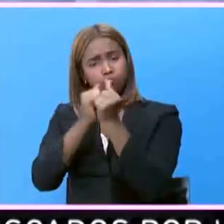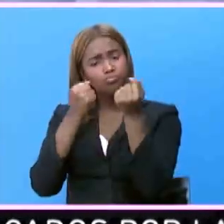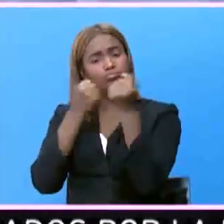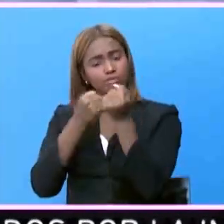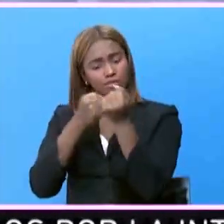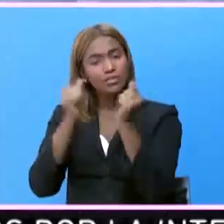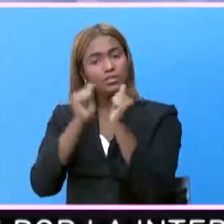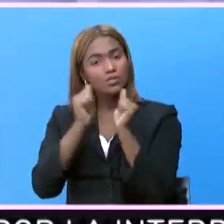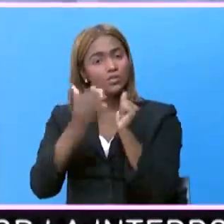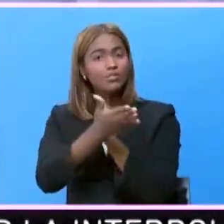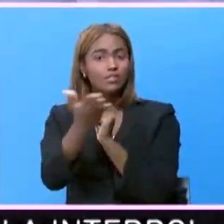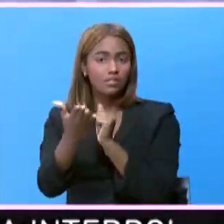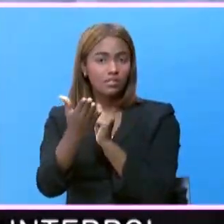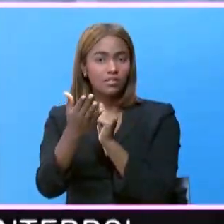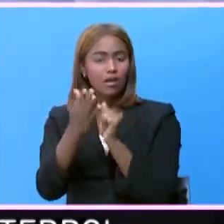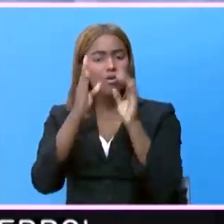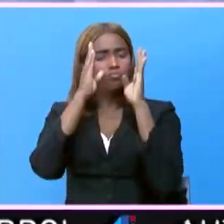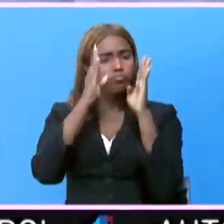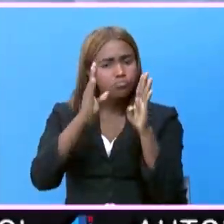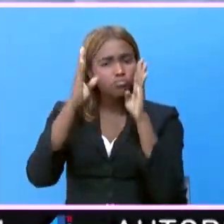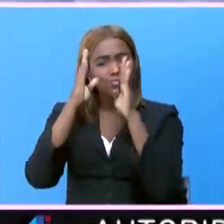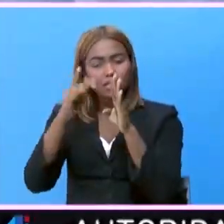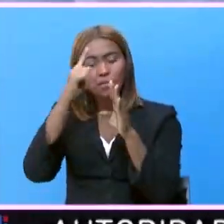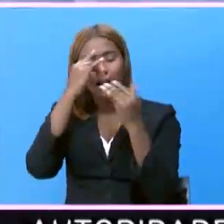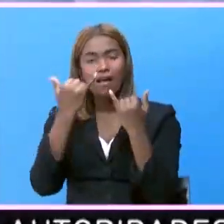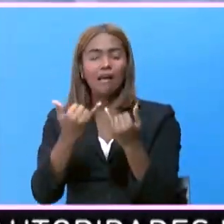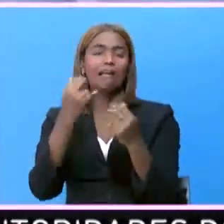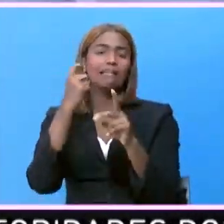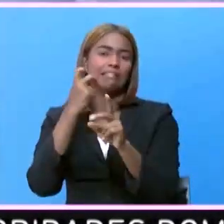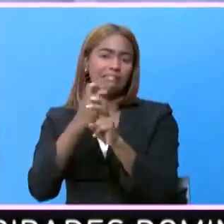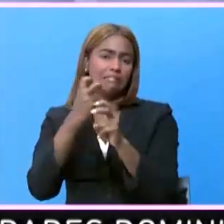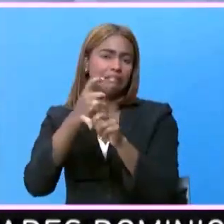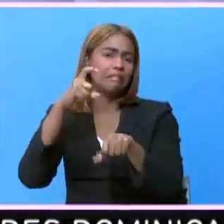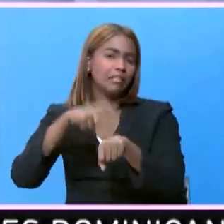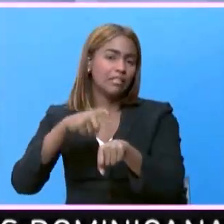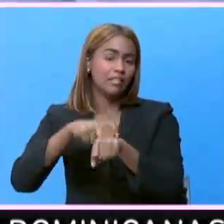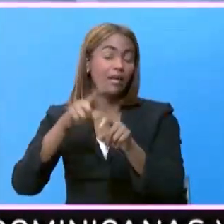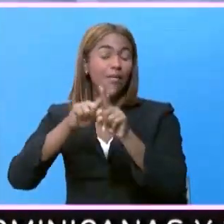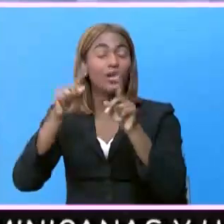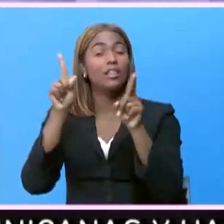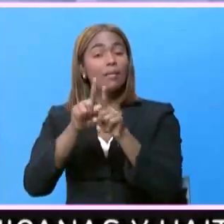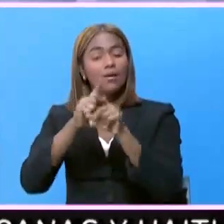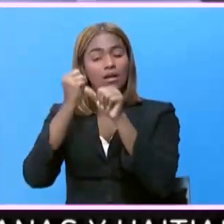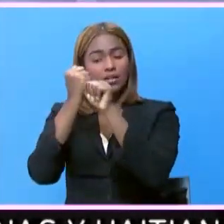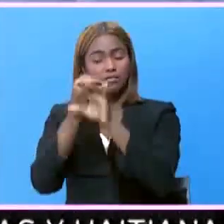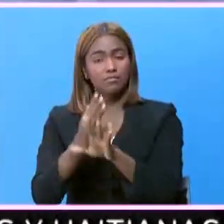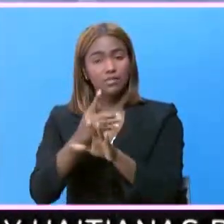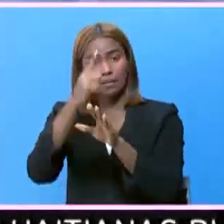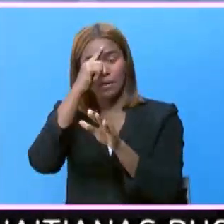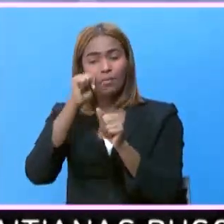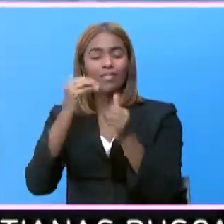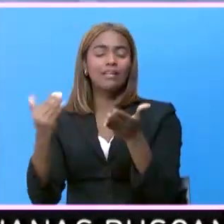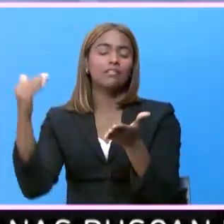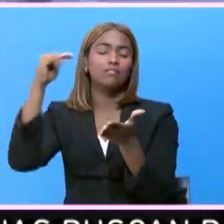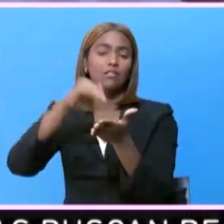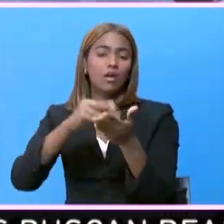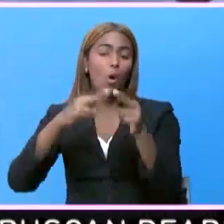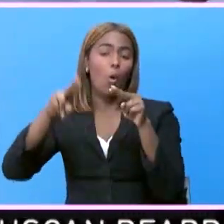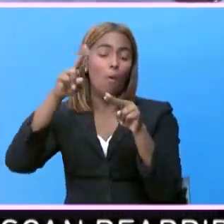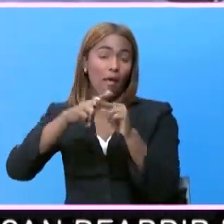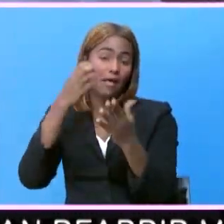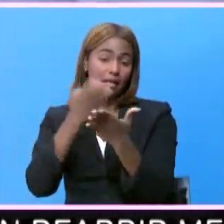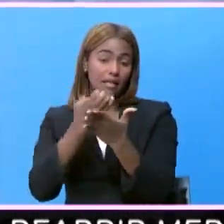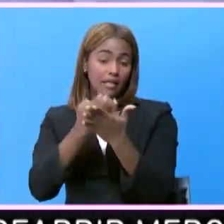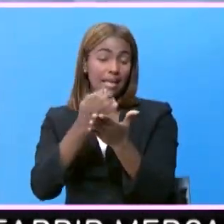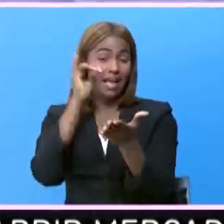al lado de ustedes atendiendo este momento, pero también preparándonos para la recuperación y en